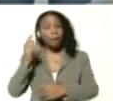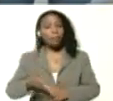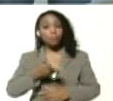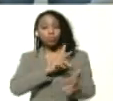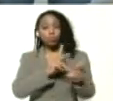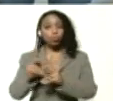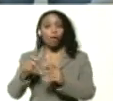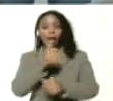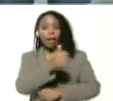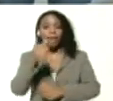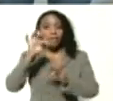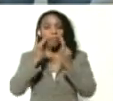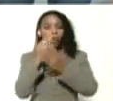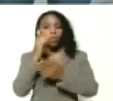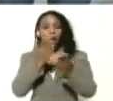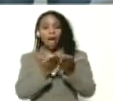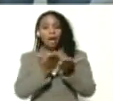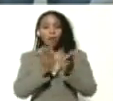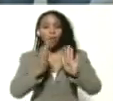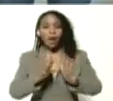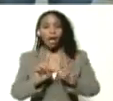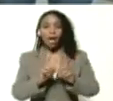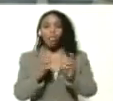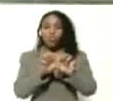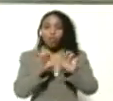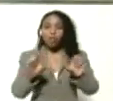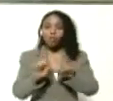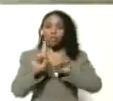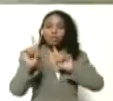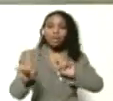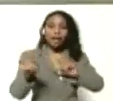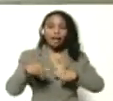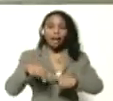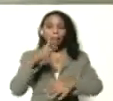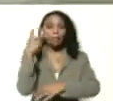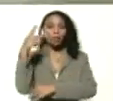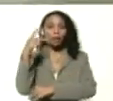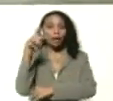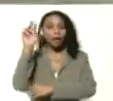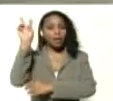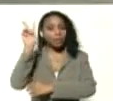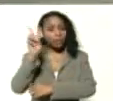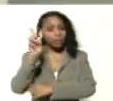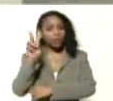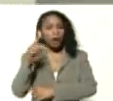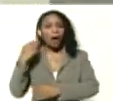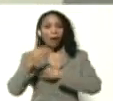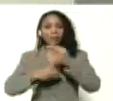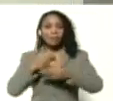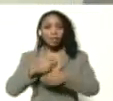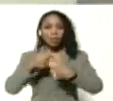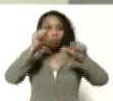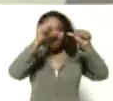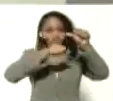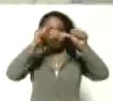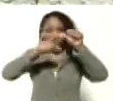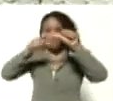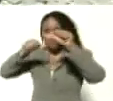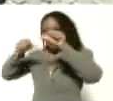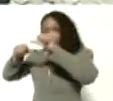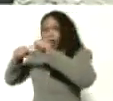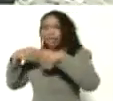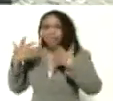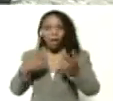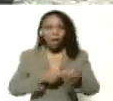cada familia en la escuela educación a distancia desde acá de la parroquia El Valle en la institución Fray Ágreda estamos realizando una inspección de